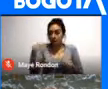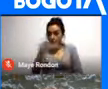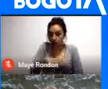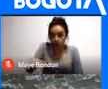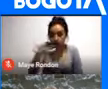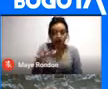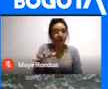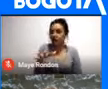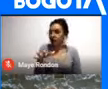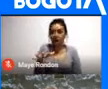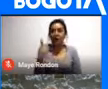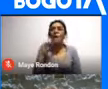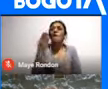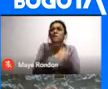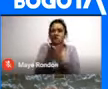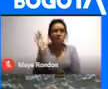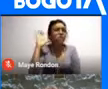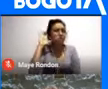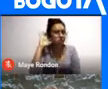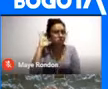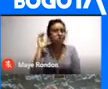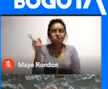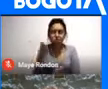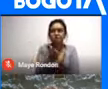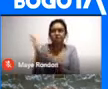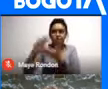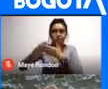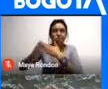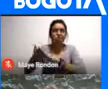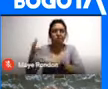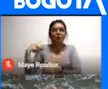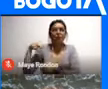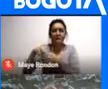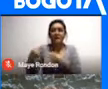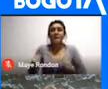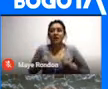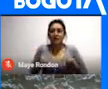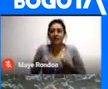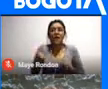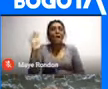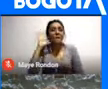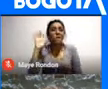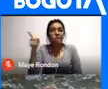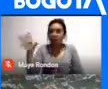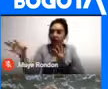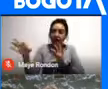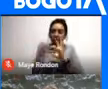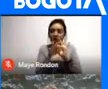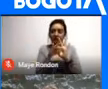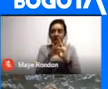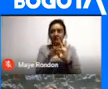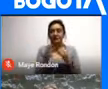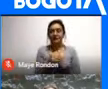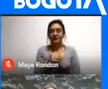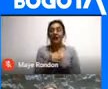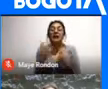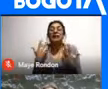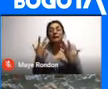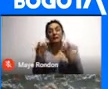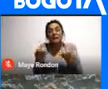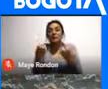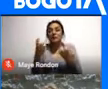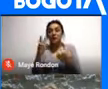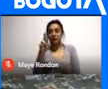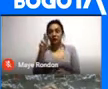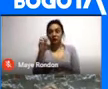es algo Que todavía Es una comunidad Que todavía vive Que todavía hace parte De nosotros Y un poco también Queríamos traer a